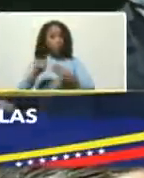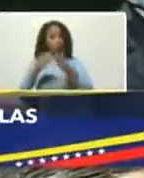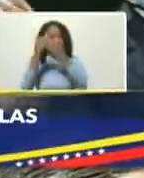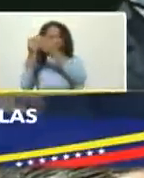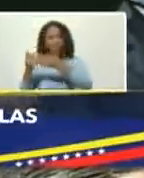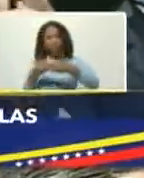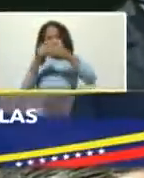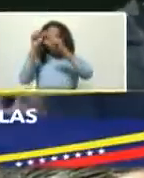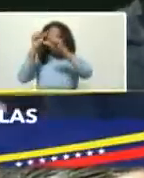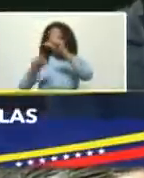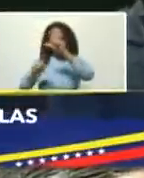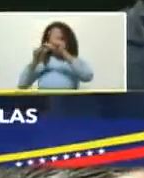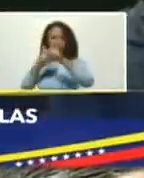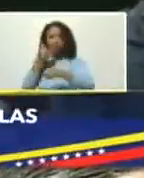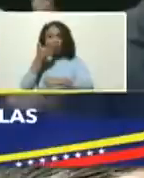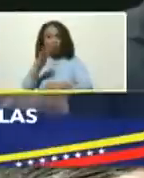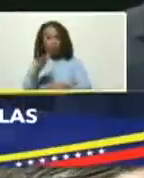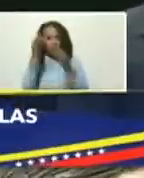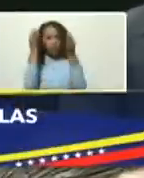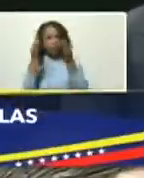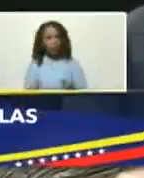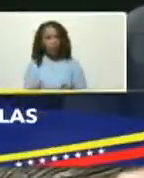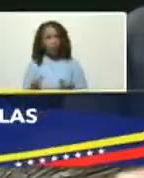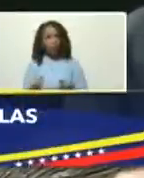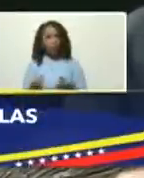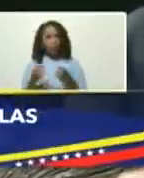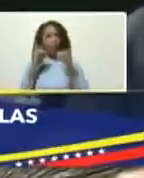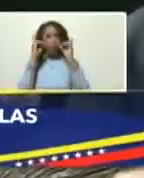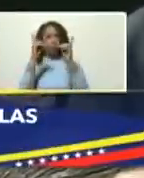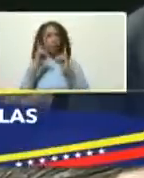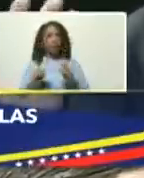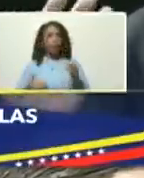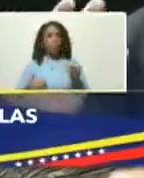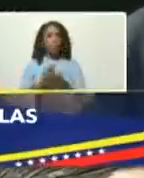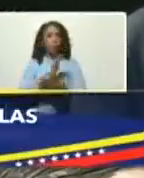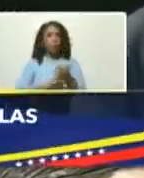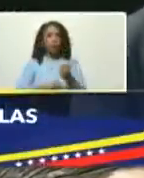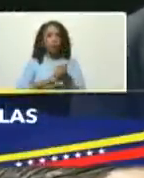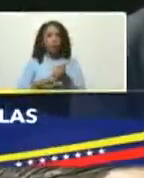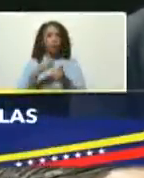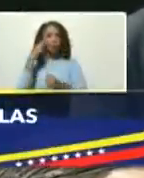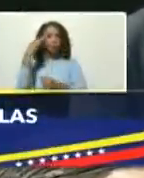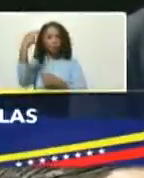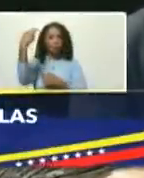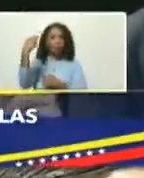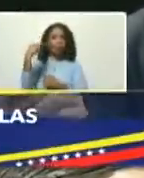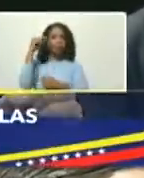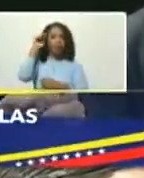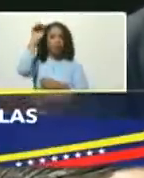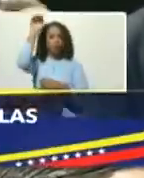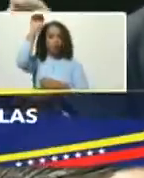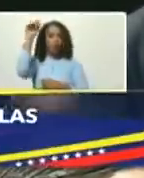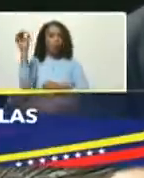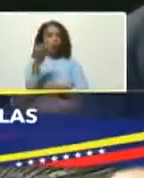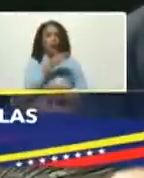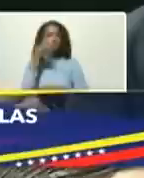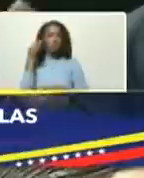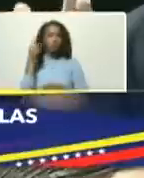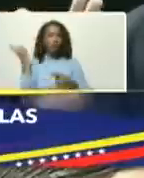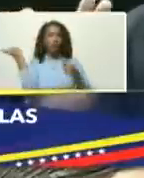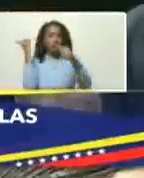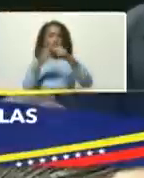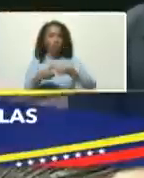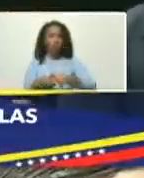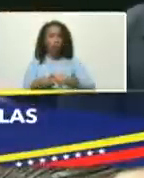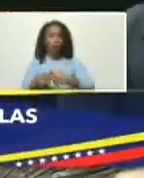revisando que pronto seguramente va a decidir impulsar nos permiten vislumbrar un futuro maravilloso que se sume